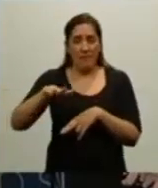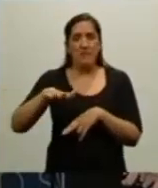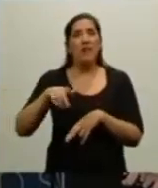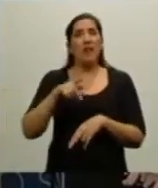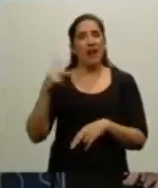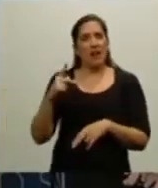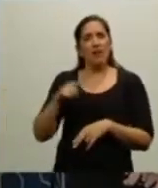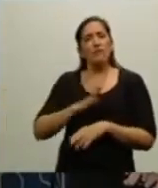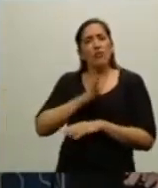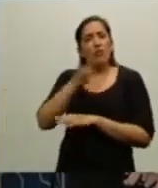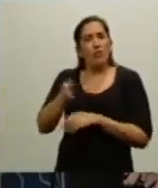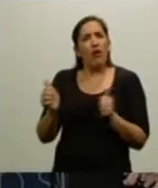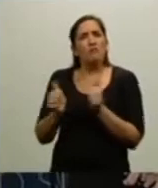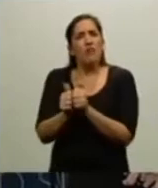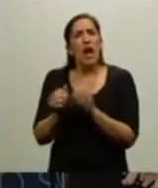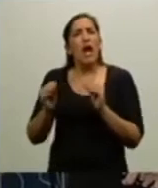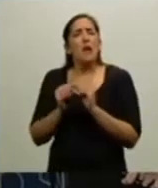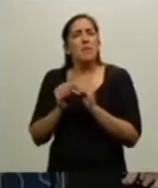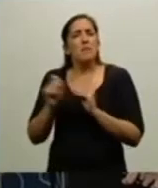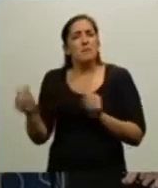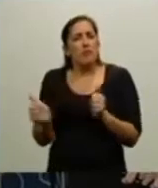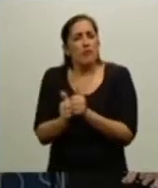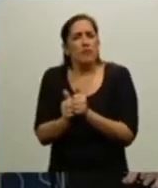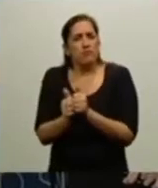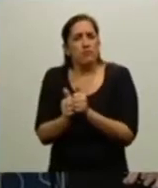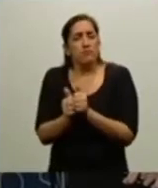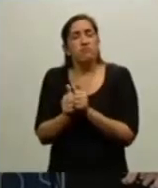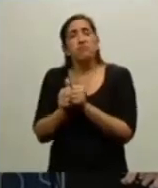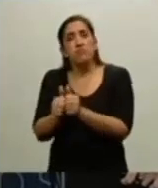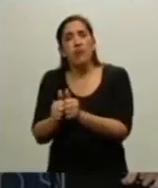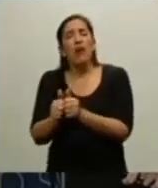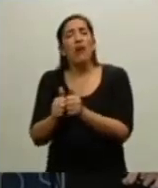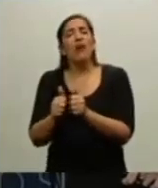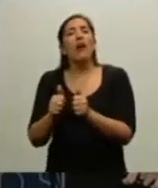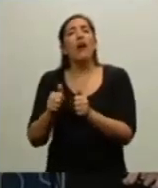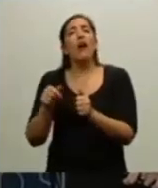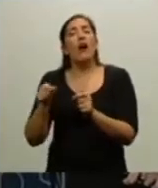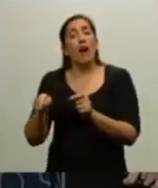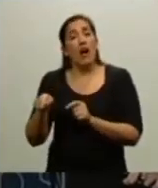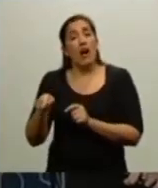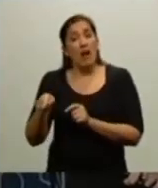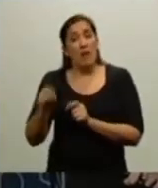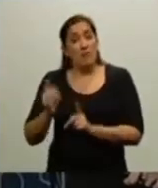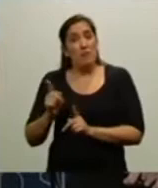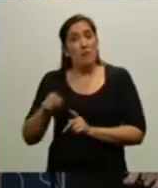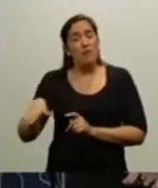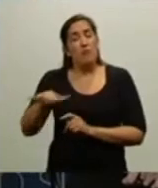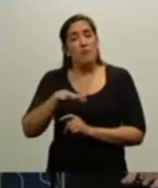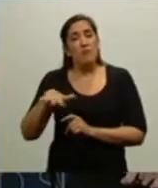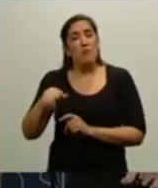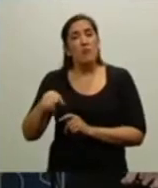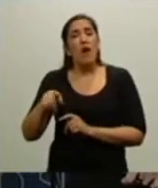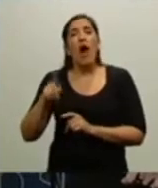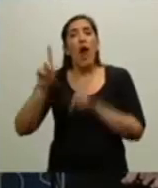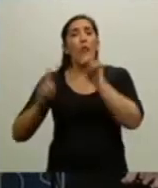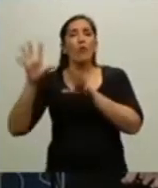y junto al amigo que lo acompañaba, y bueno, corrió la misma suerte, no la misma suerte, algunos